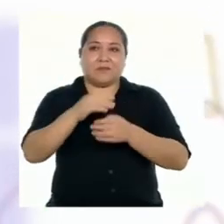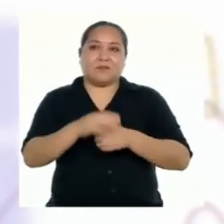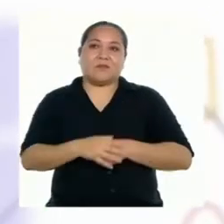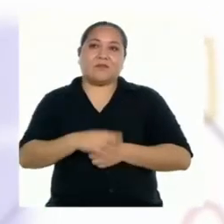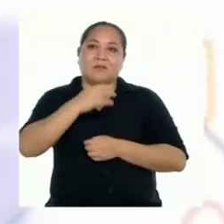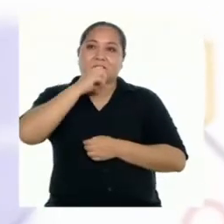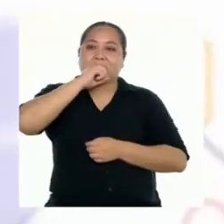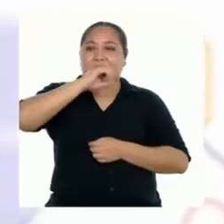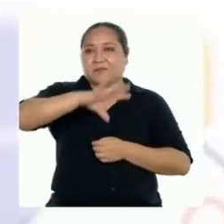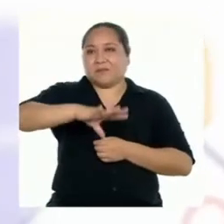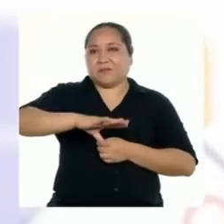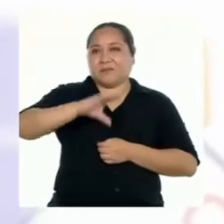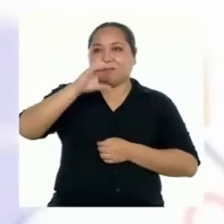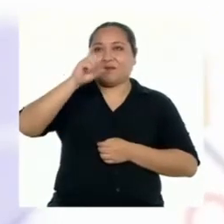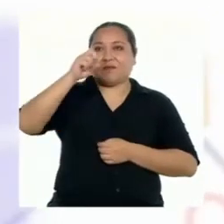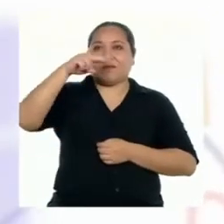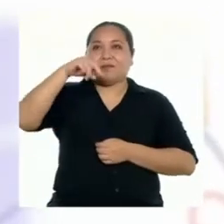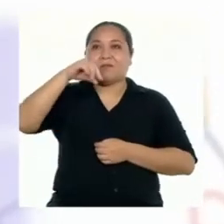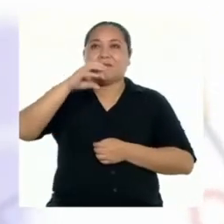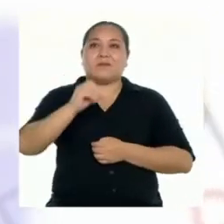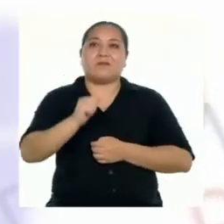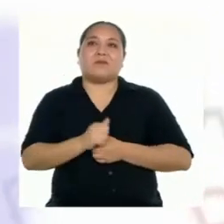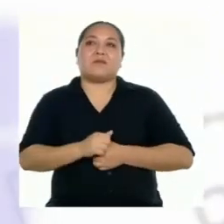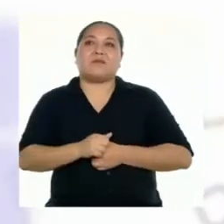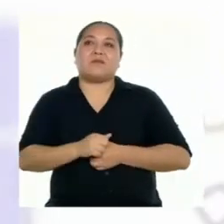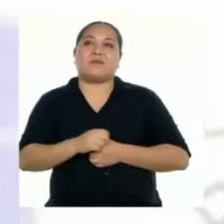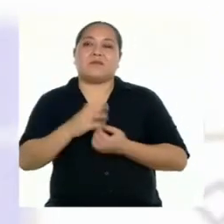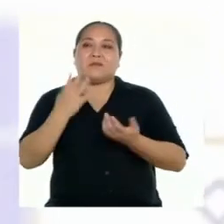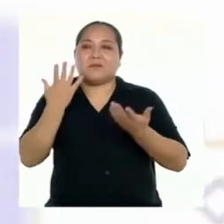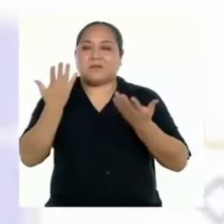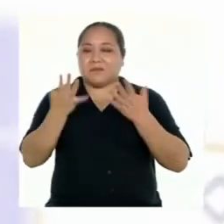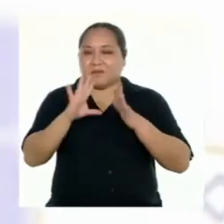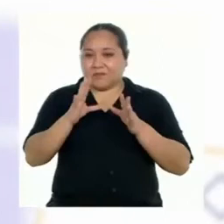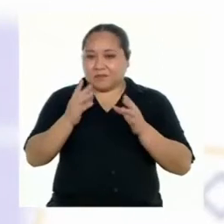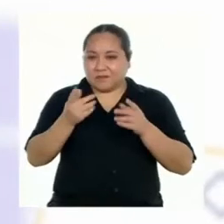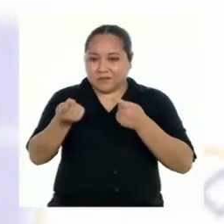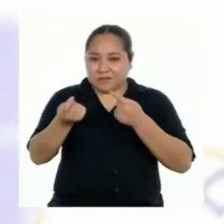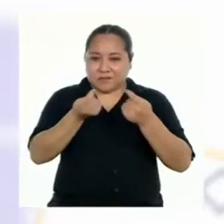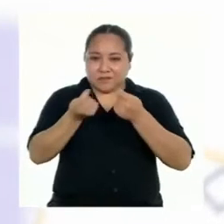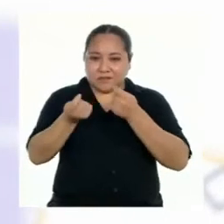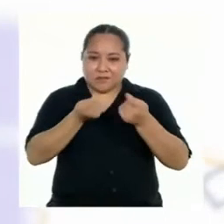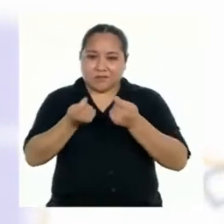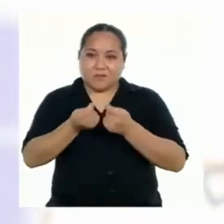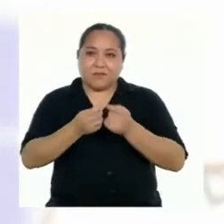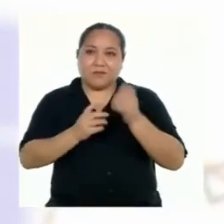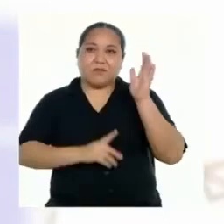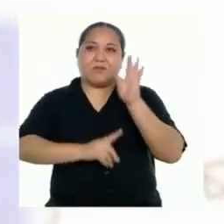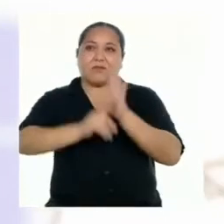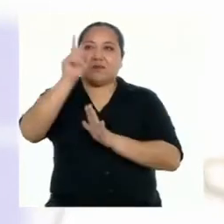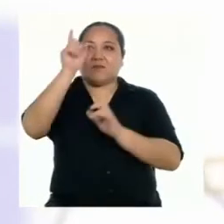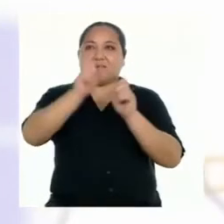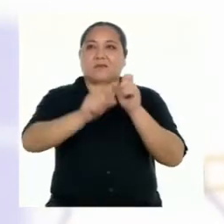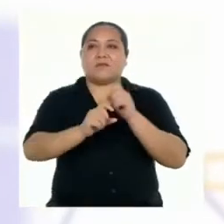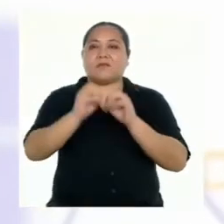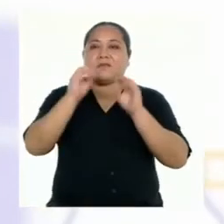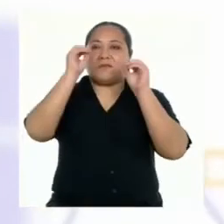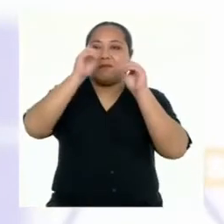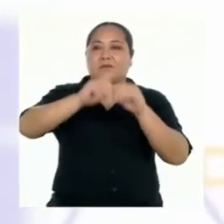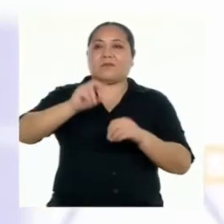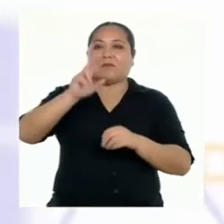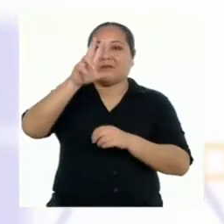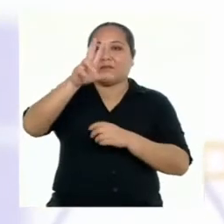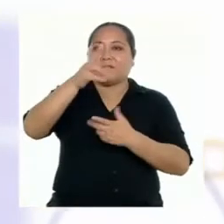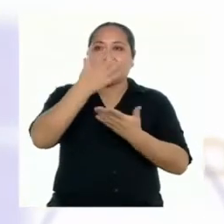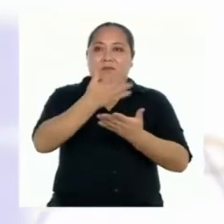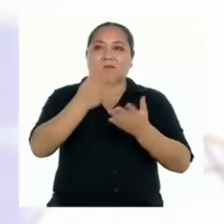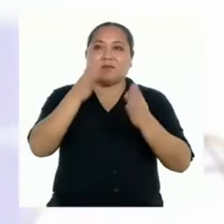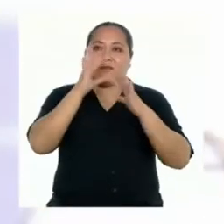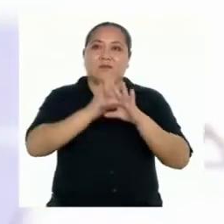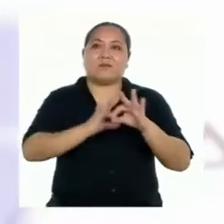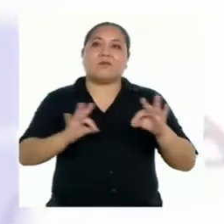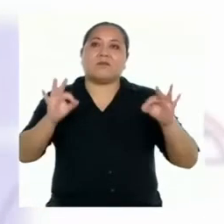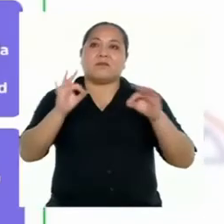central. Mencioné que la cuenca condiciona de alguna forma el desarrollo humano. Y señalé que existen tres factores importantes.